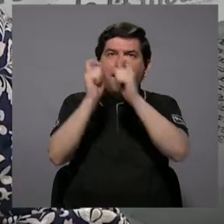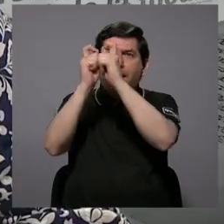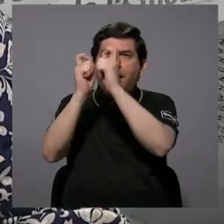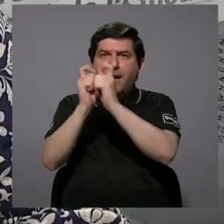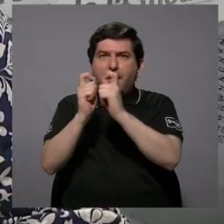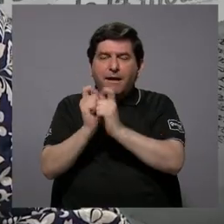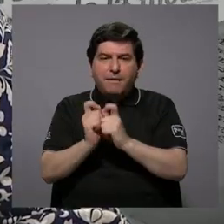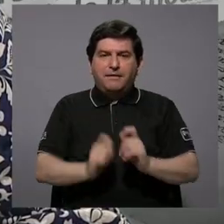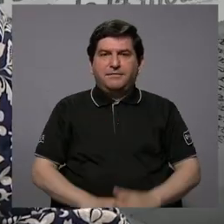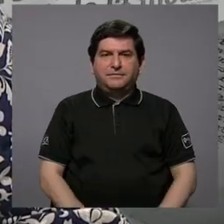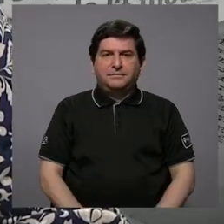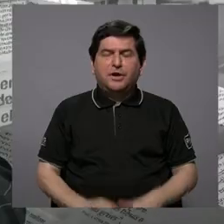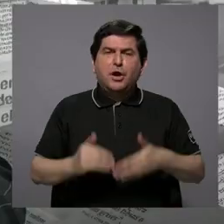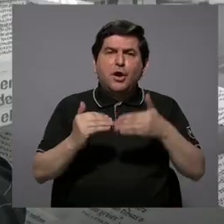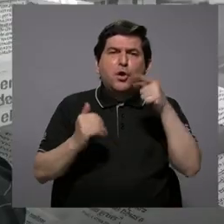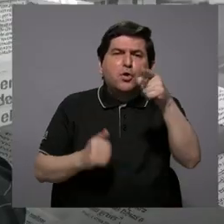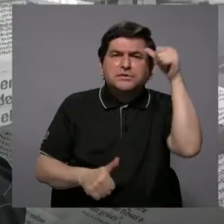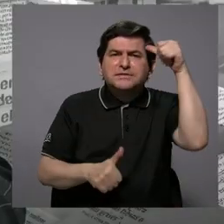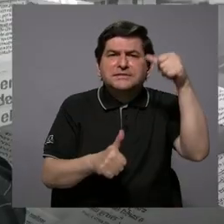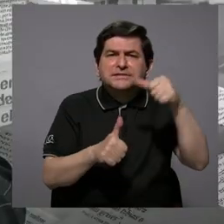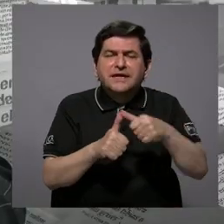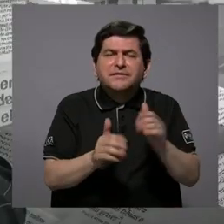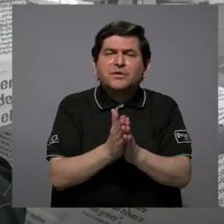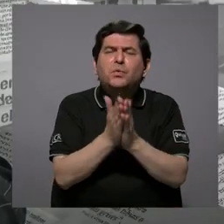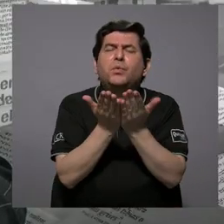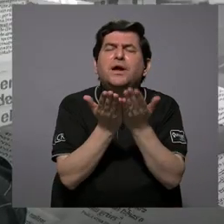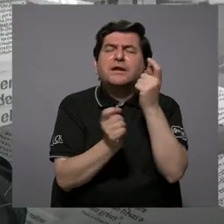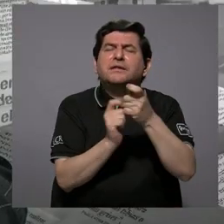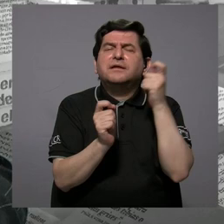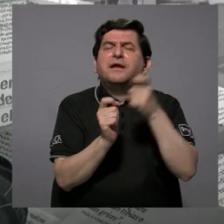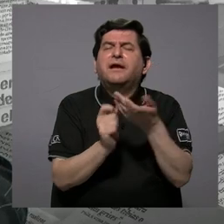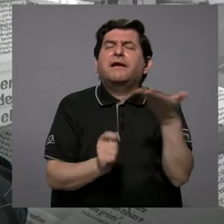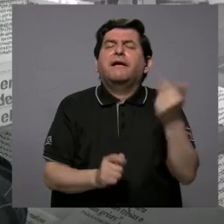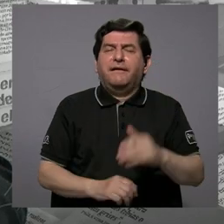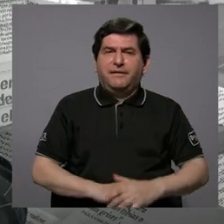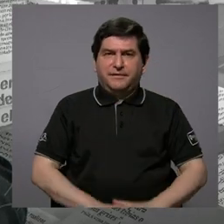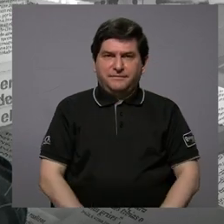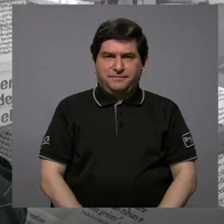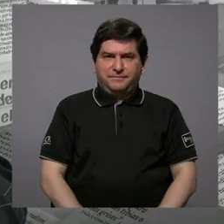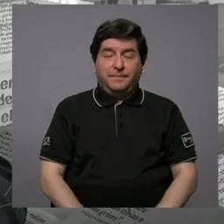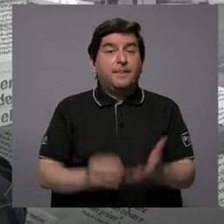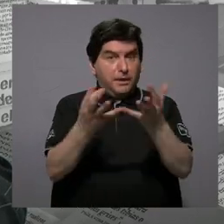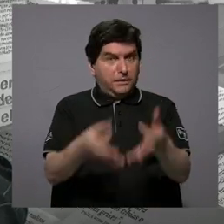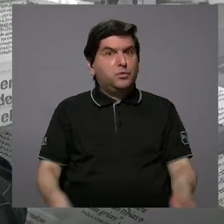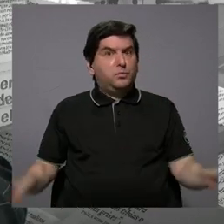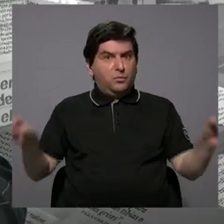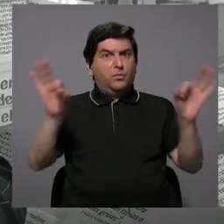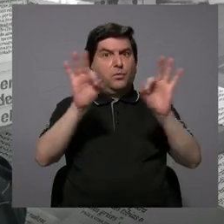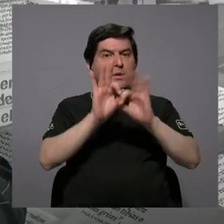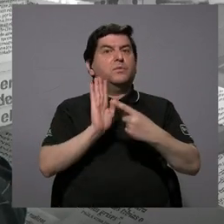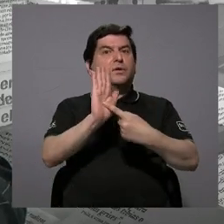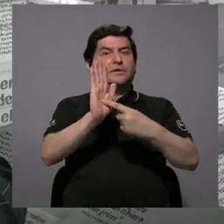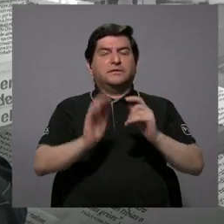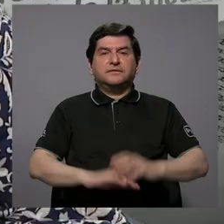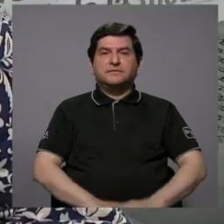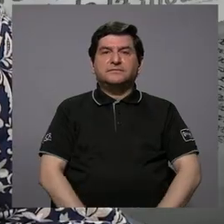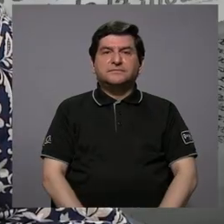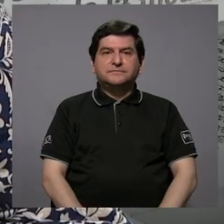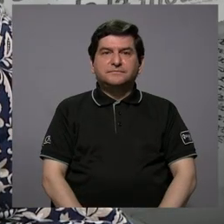podemos decir de cosas que usted recuerde del libro propiamente y que son importantes de destacar?